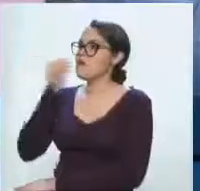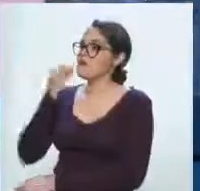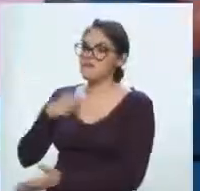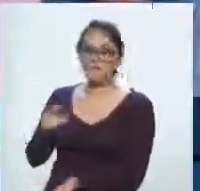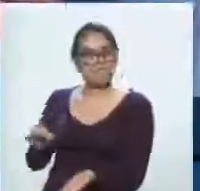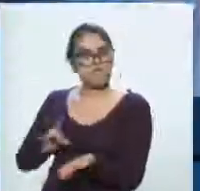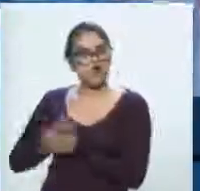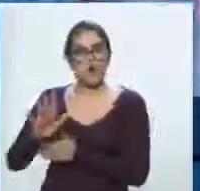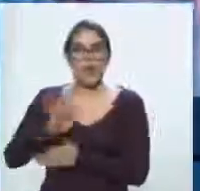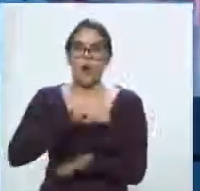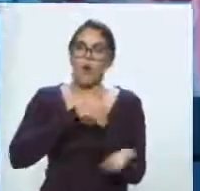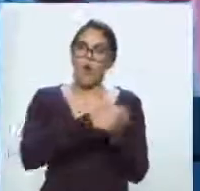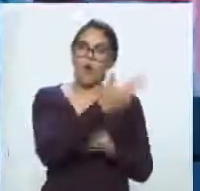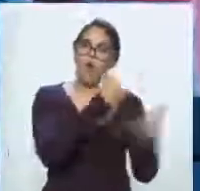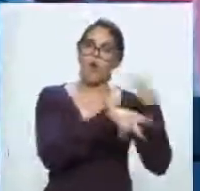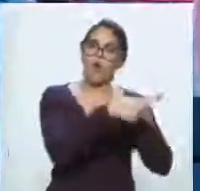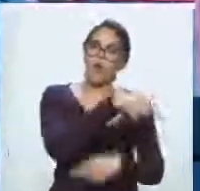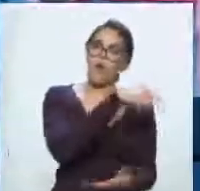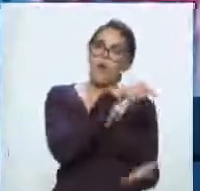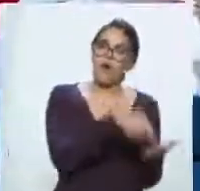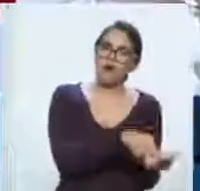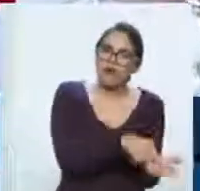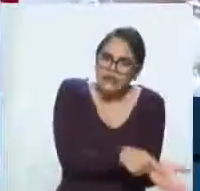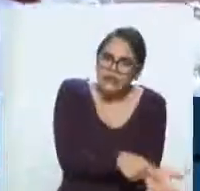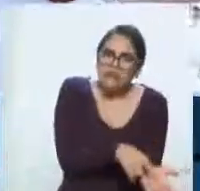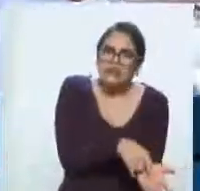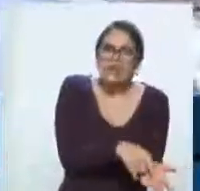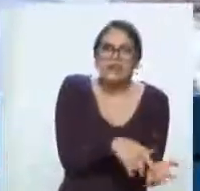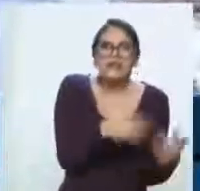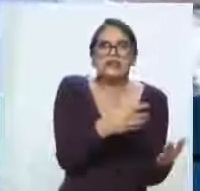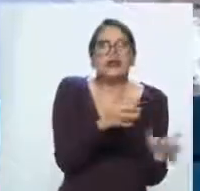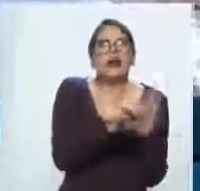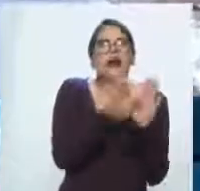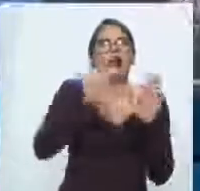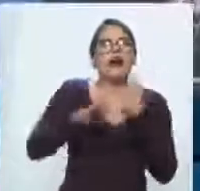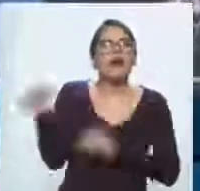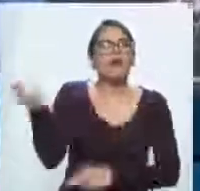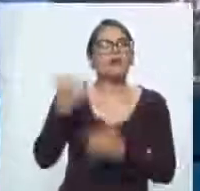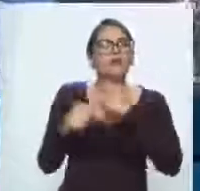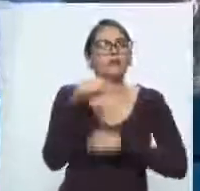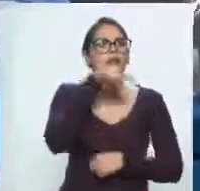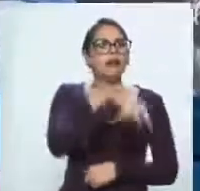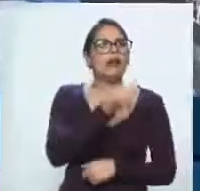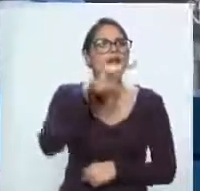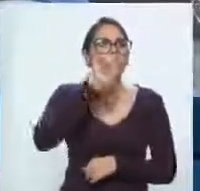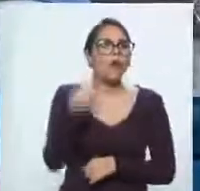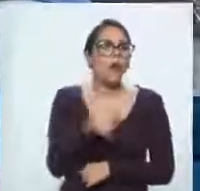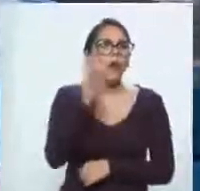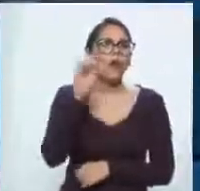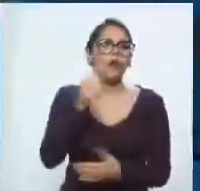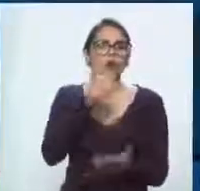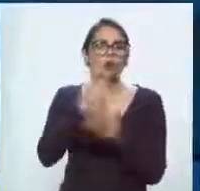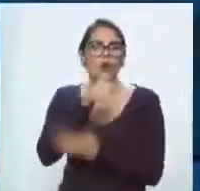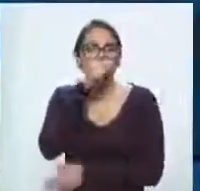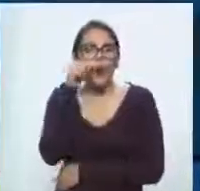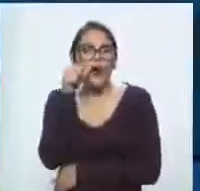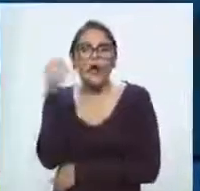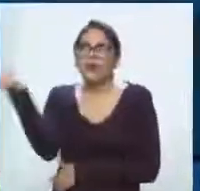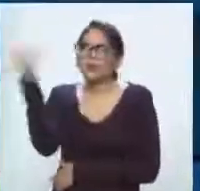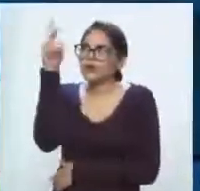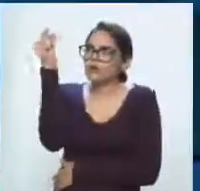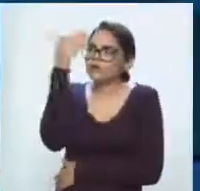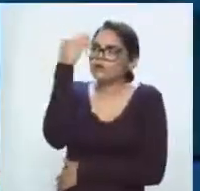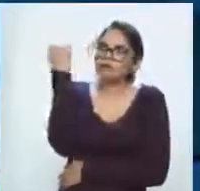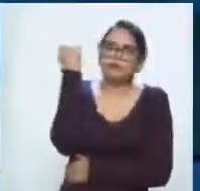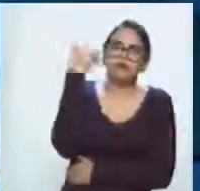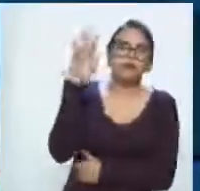ciudades lamentablemente muy peligrosas como Tijuana y Ciudad Juárez. Víctor, y también en temas de relaciones México